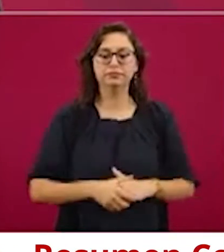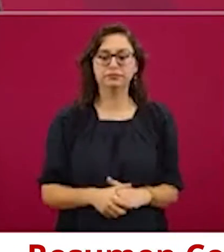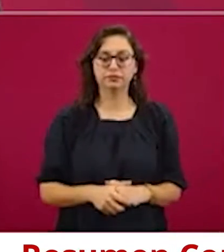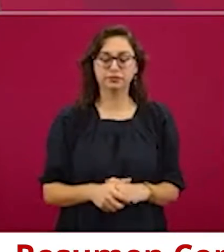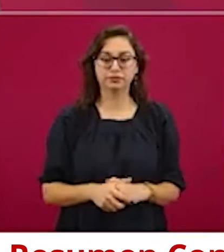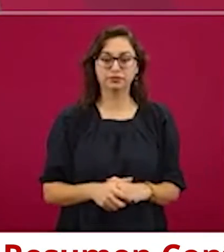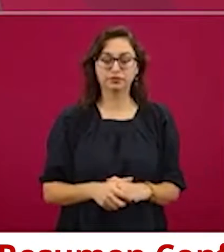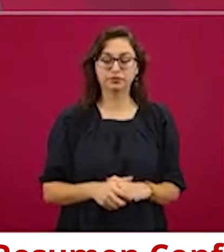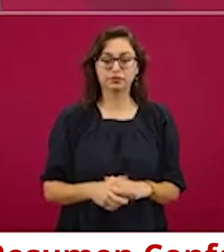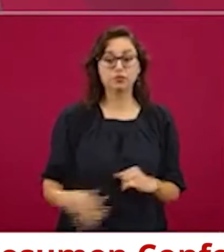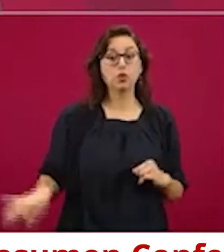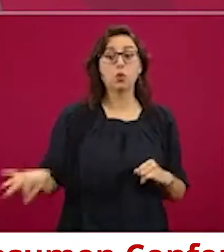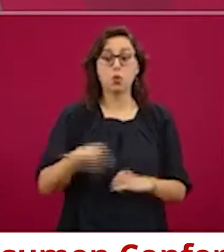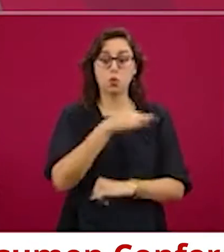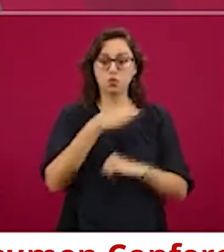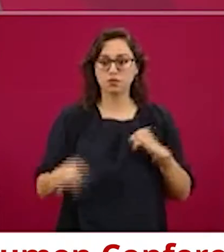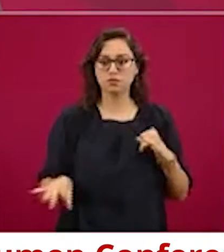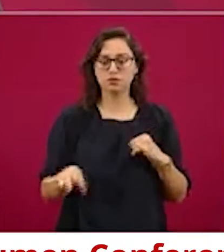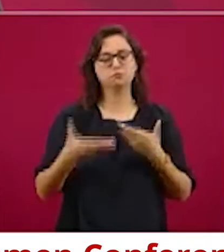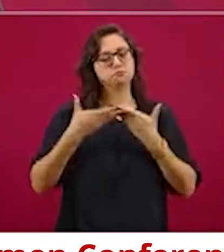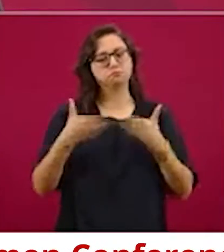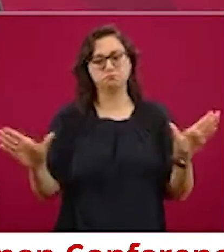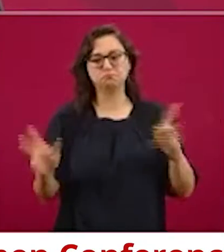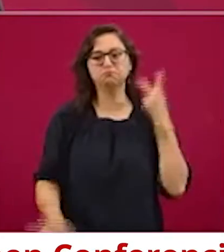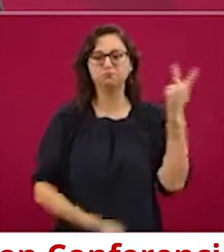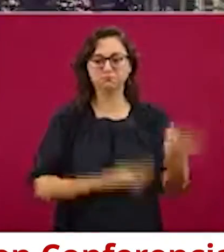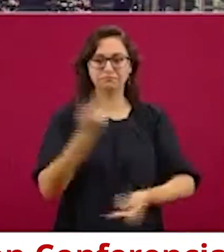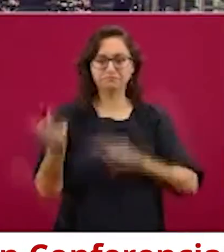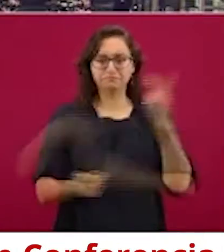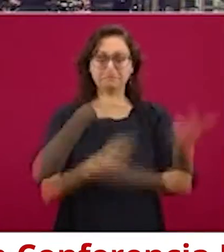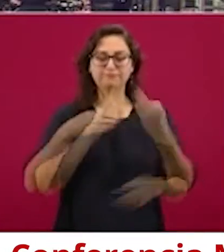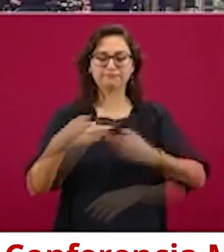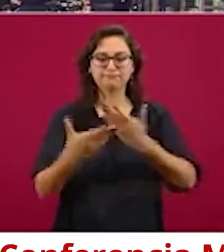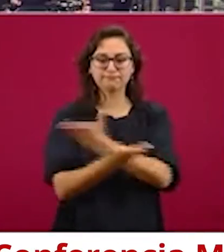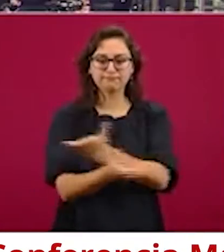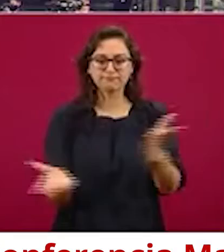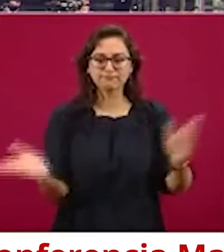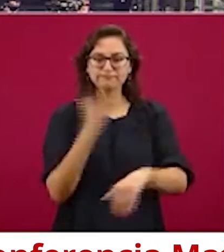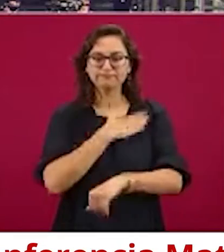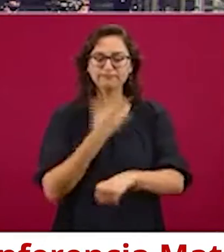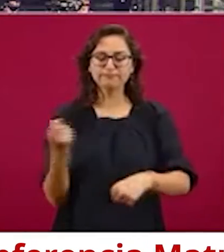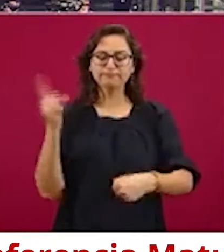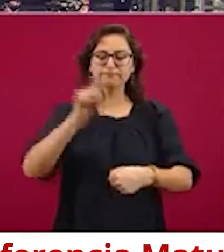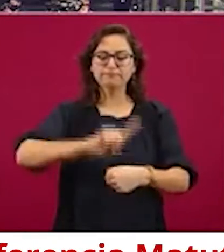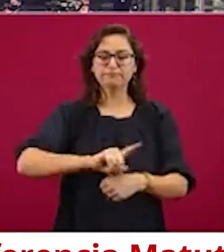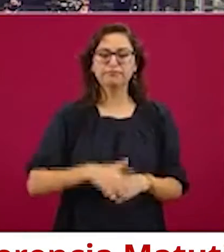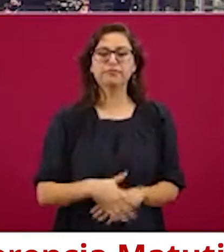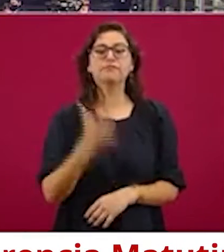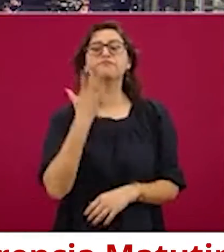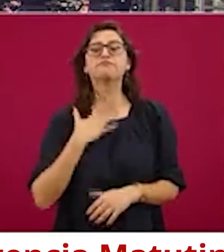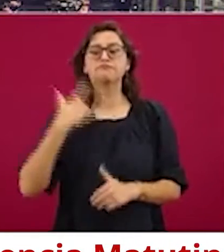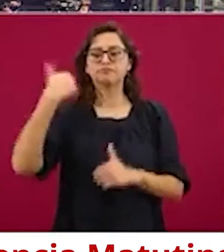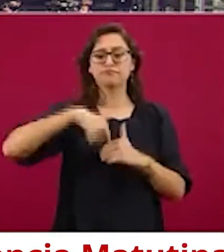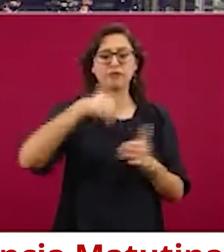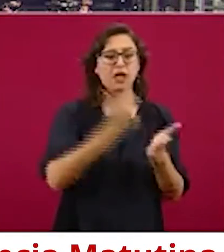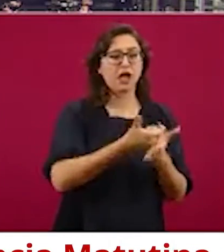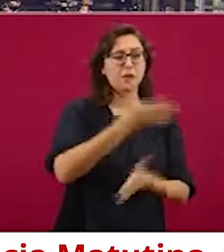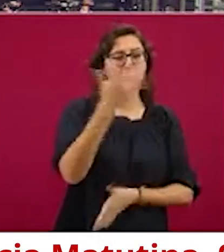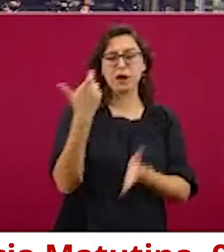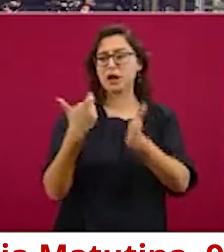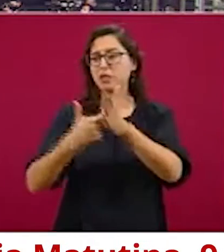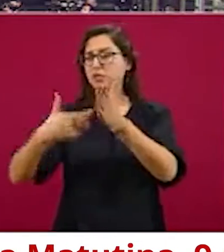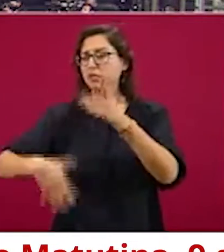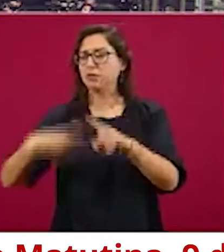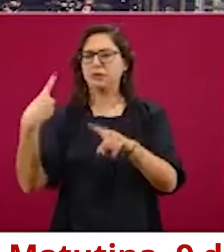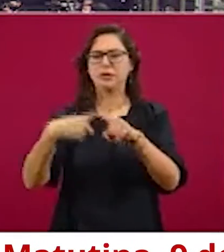al final abrimos para preguntas y para respuestas. Quién es quién en los precios de los combustibles en la